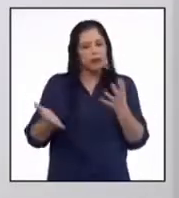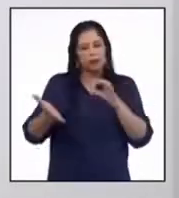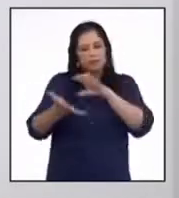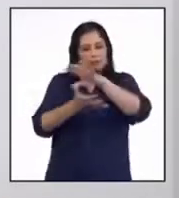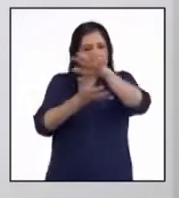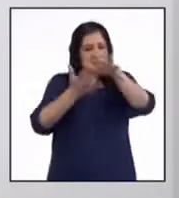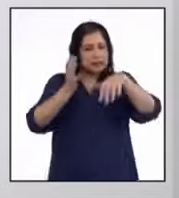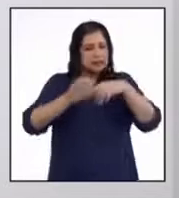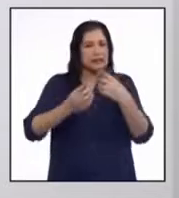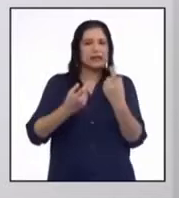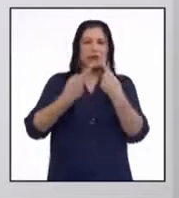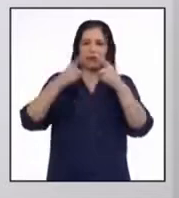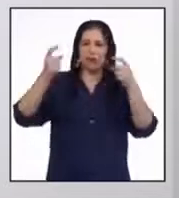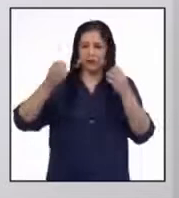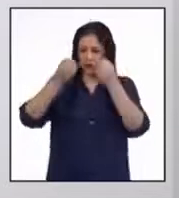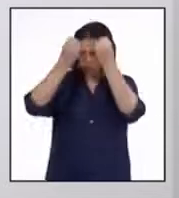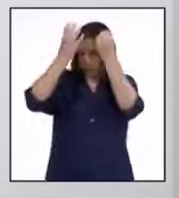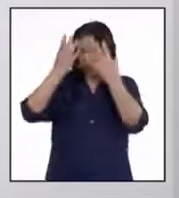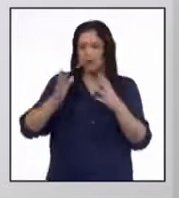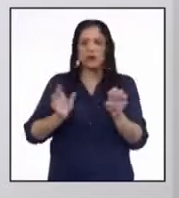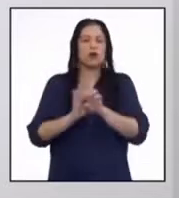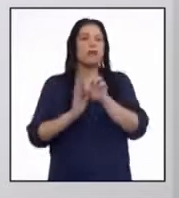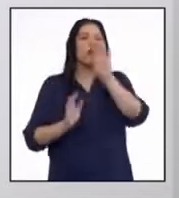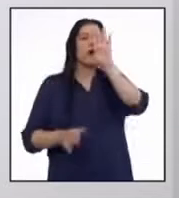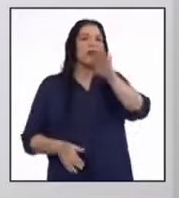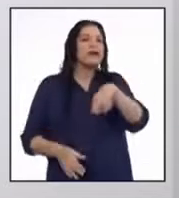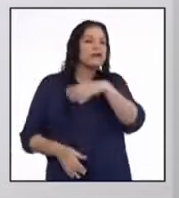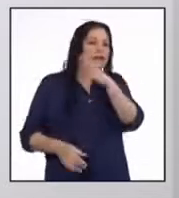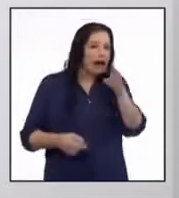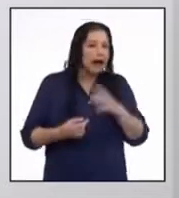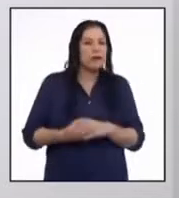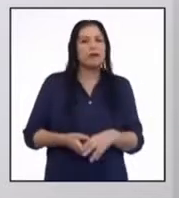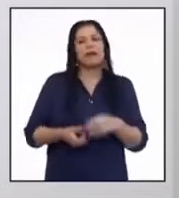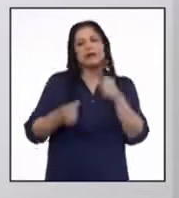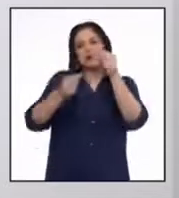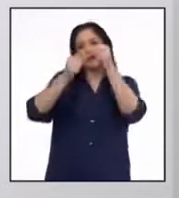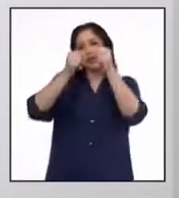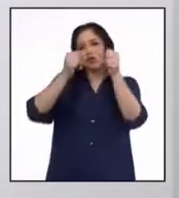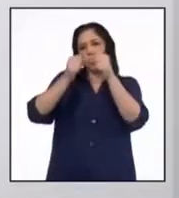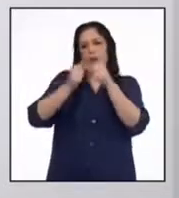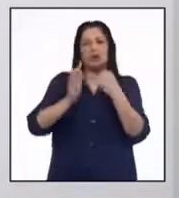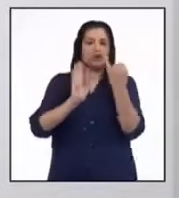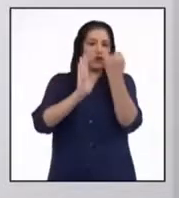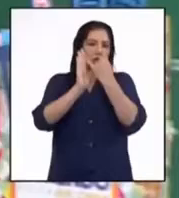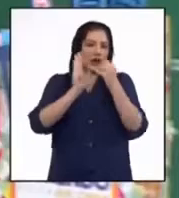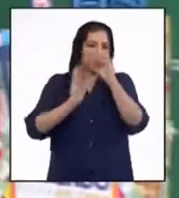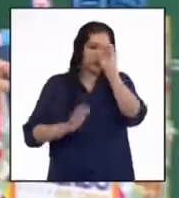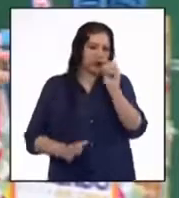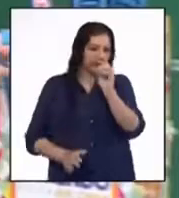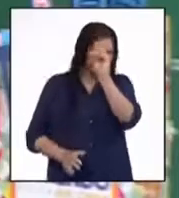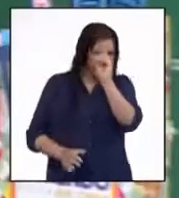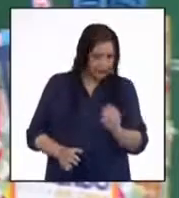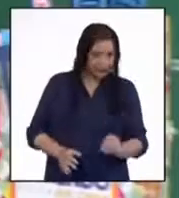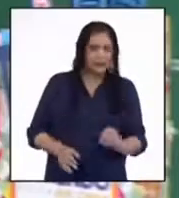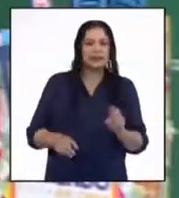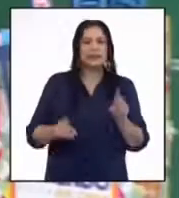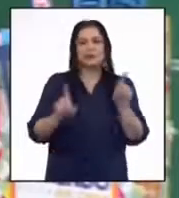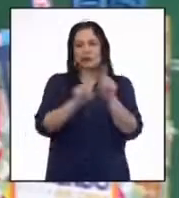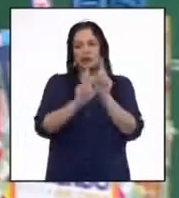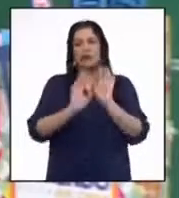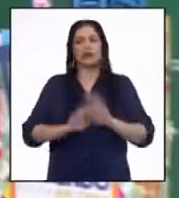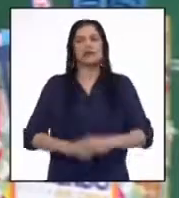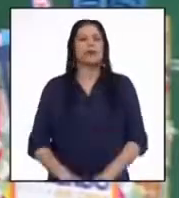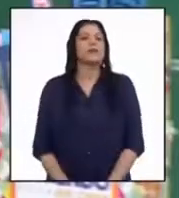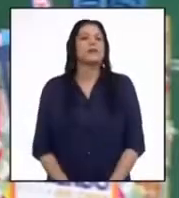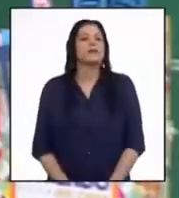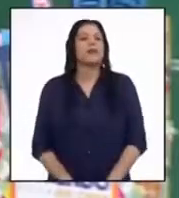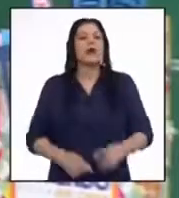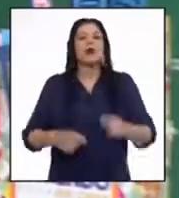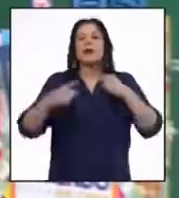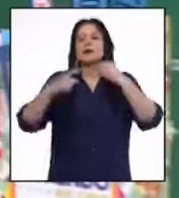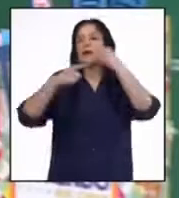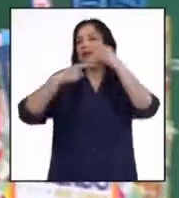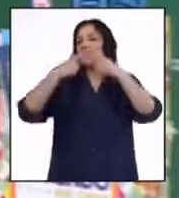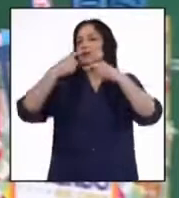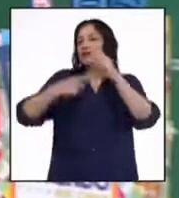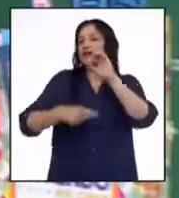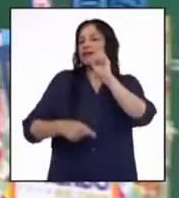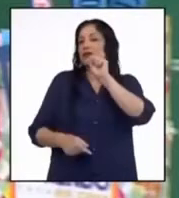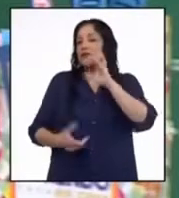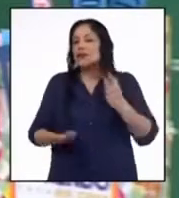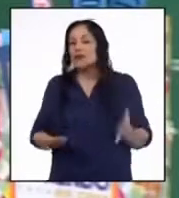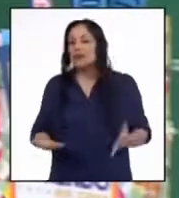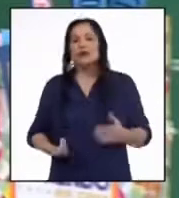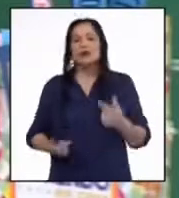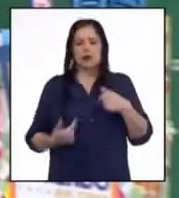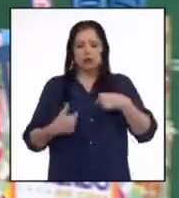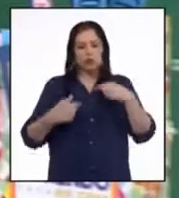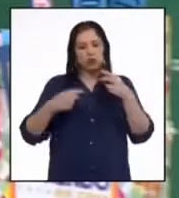una variedad de información como tablas, datos o gráficos estadísticos. Así es, profesora. Le estaba contando a Stephanie